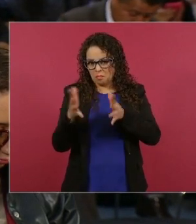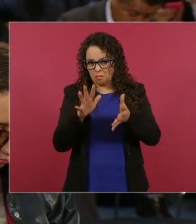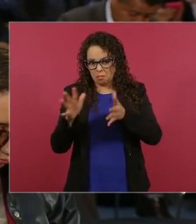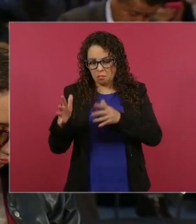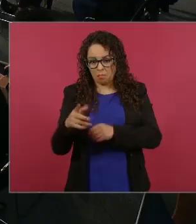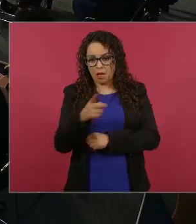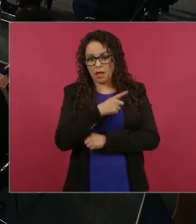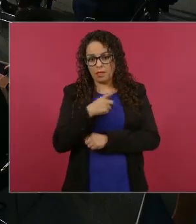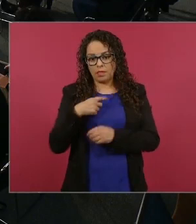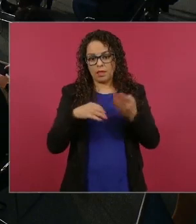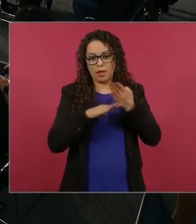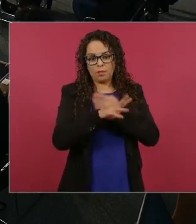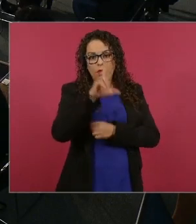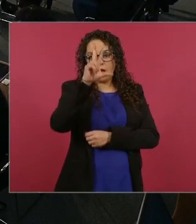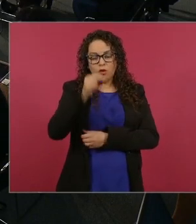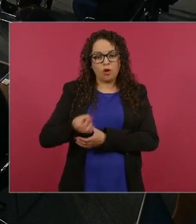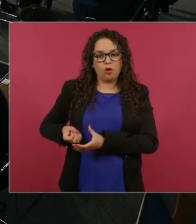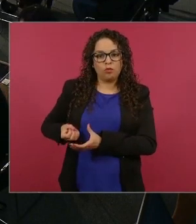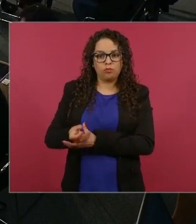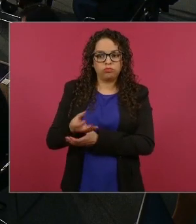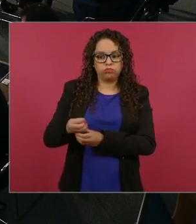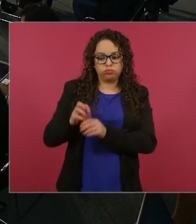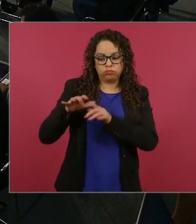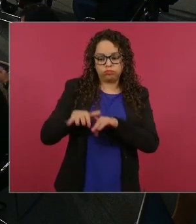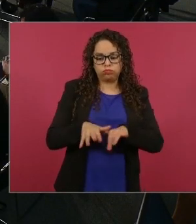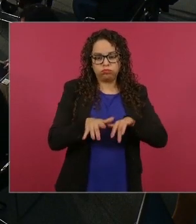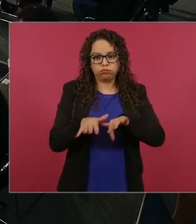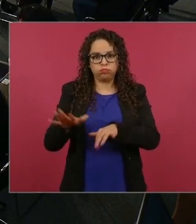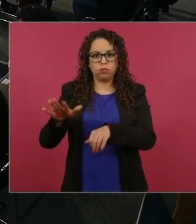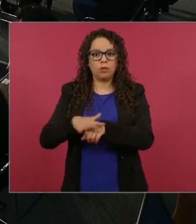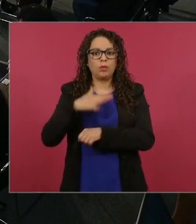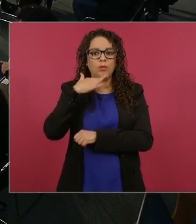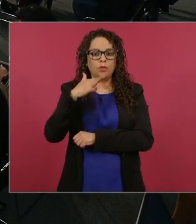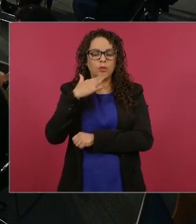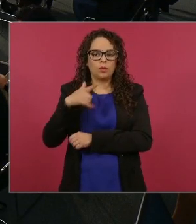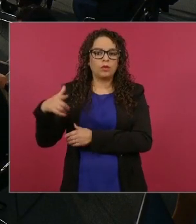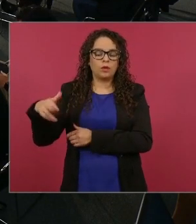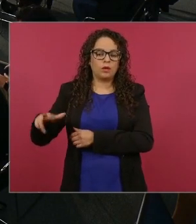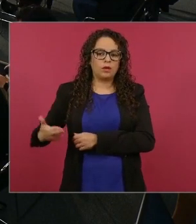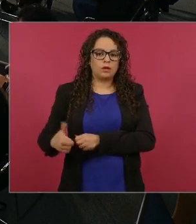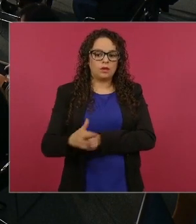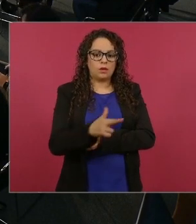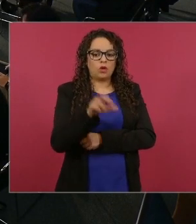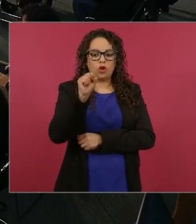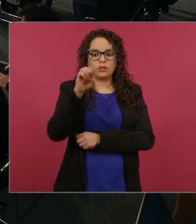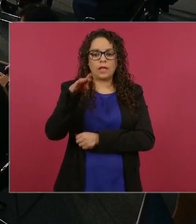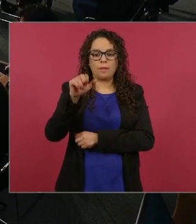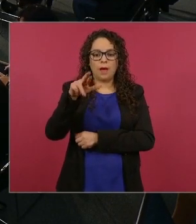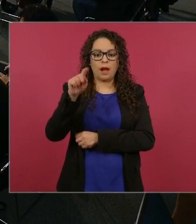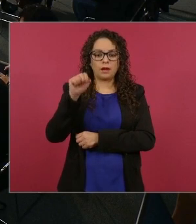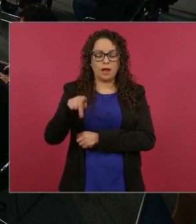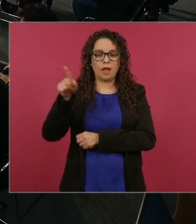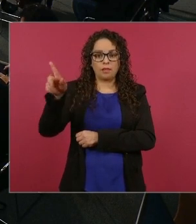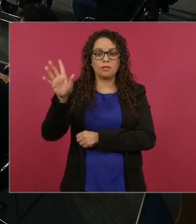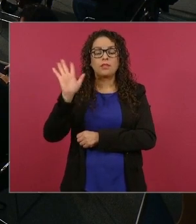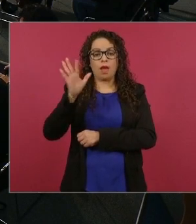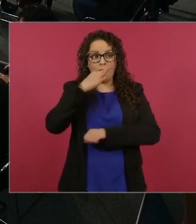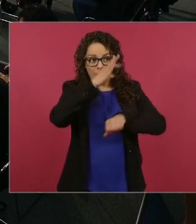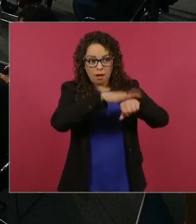resolver de esa desembocadura y liberar la ofrencia de las corrientes crecidas Semarnat no atendió ese llamado